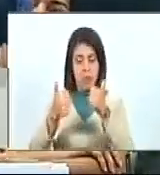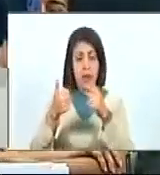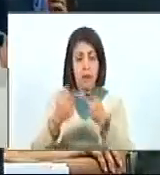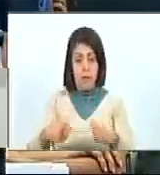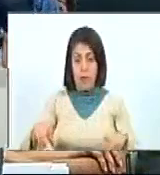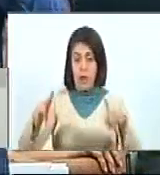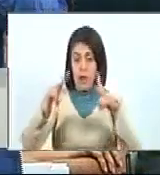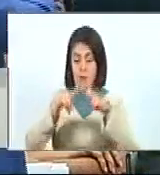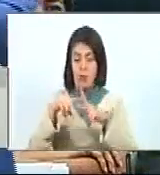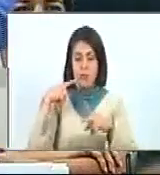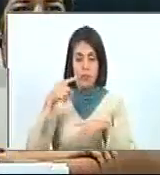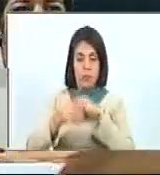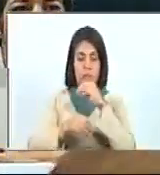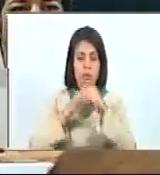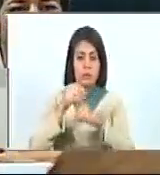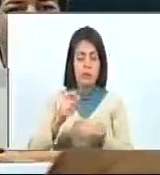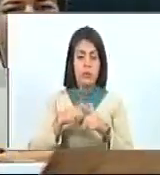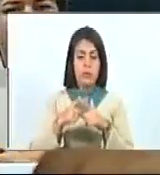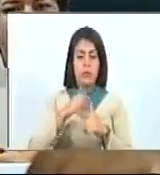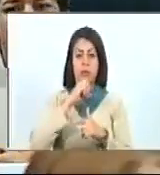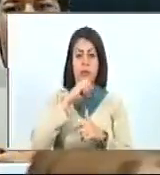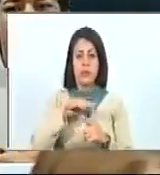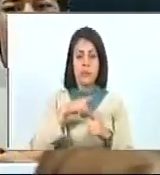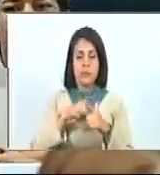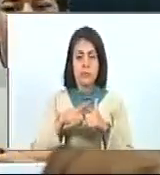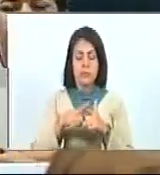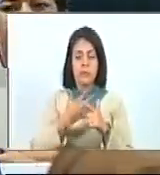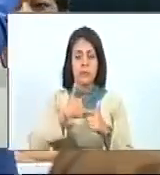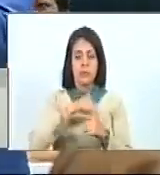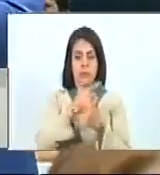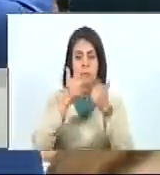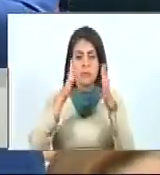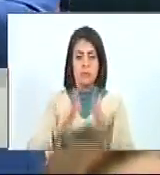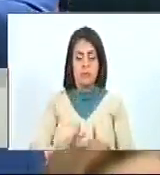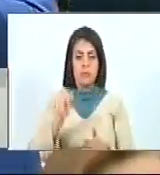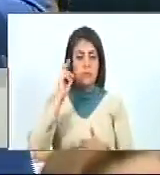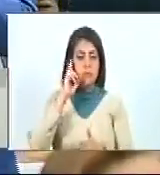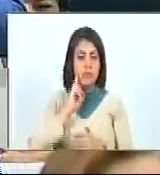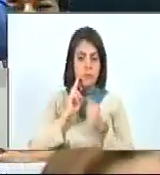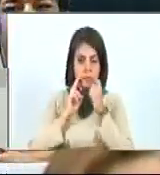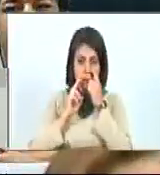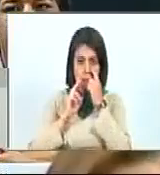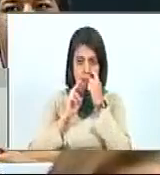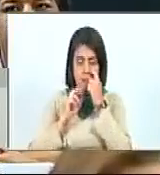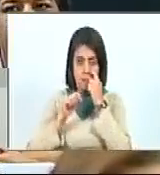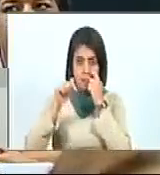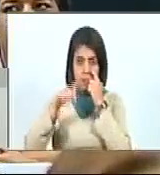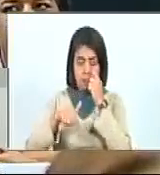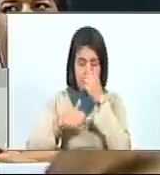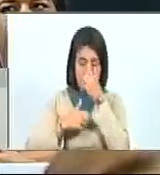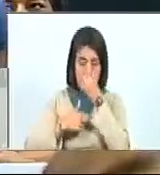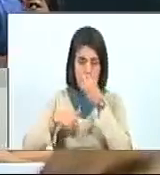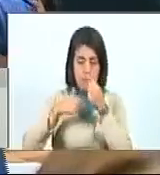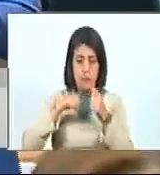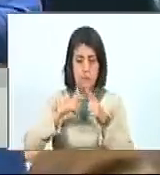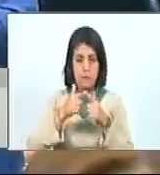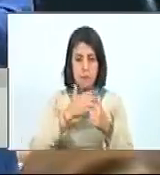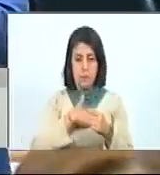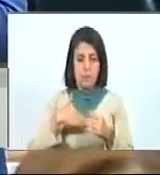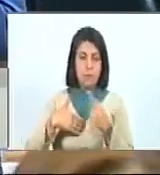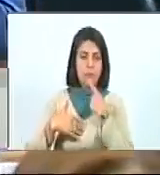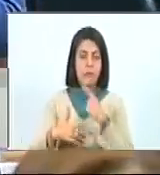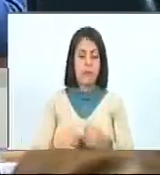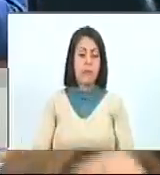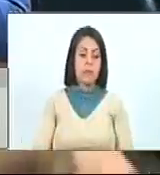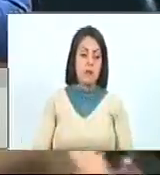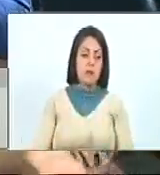valor que se le ha dado a la historia de nuestro libertador Simón Bolívar. Hoy nosotros queremos expresar,